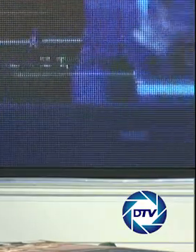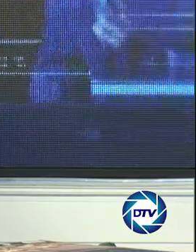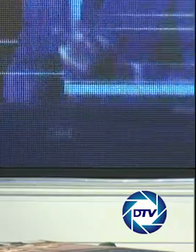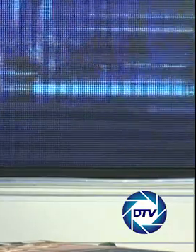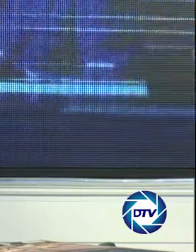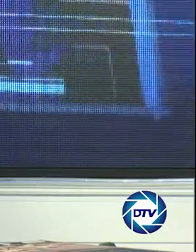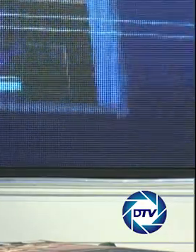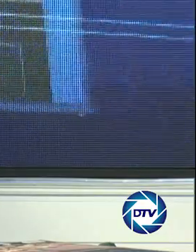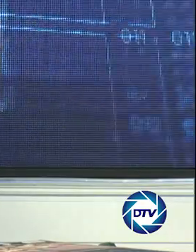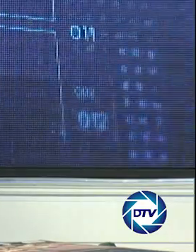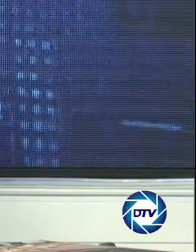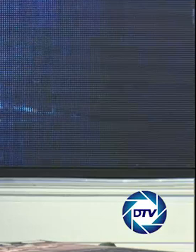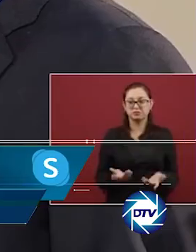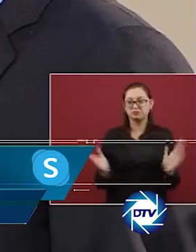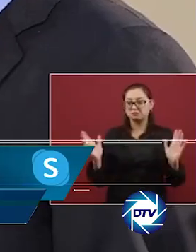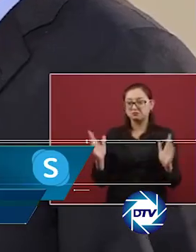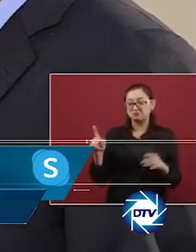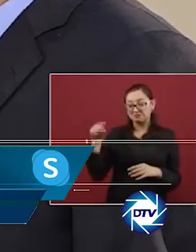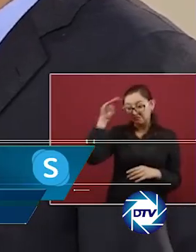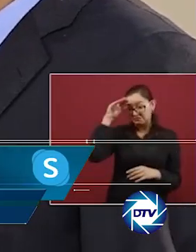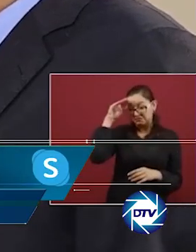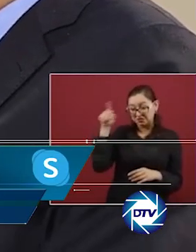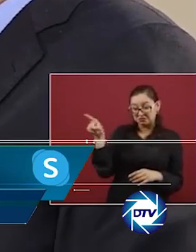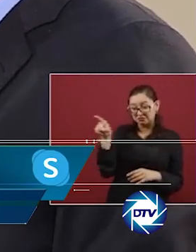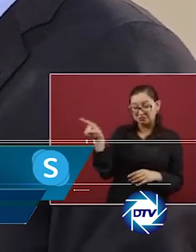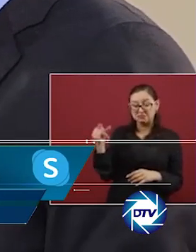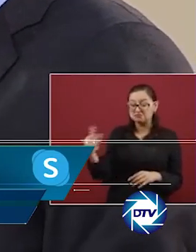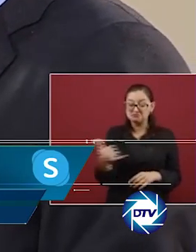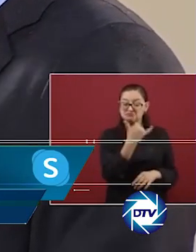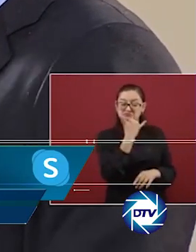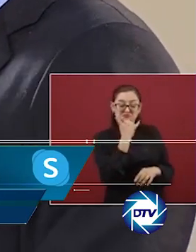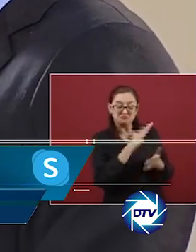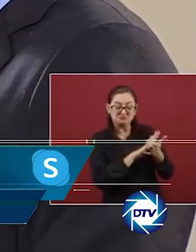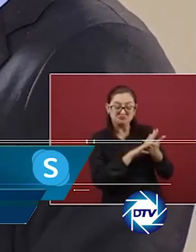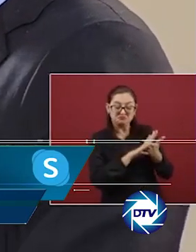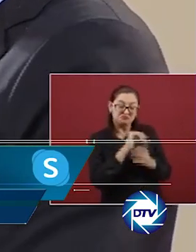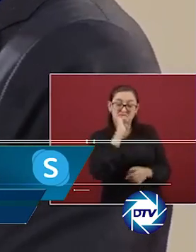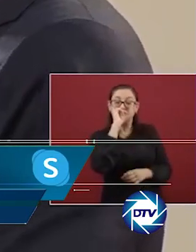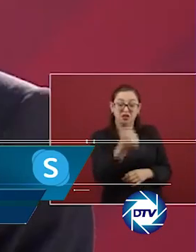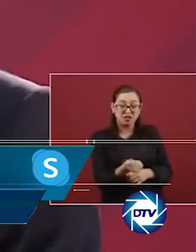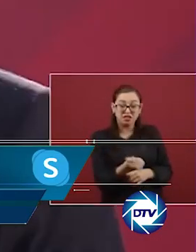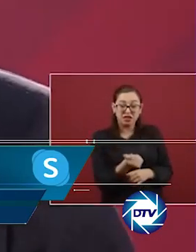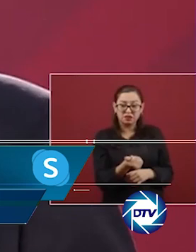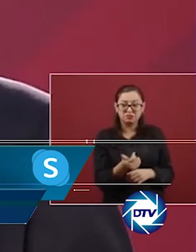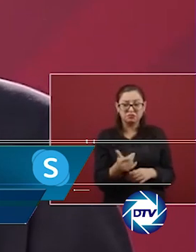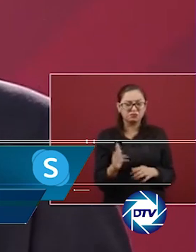Bueno, sí, es no delicada, súper delicada. Pero, según la investigación de